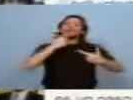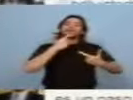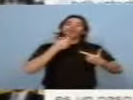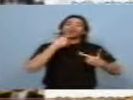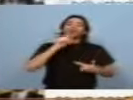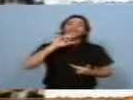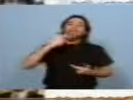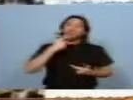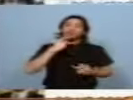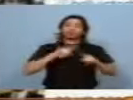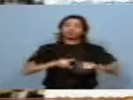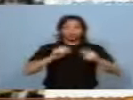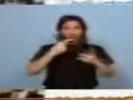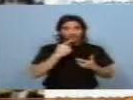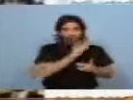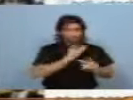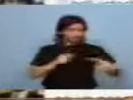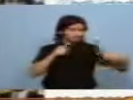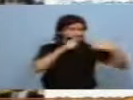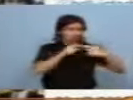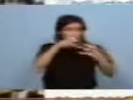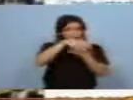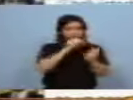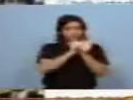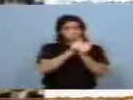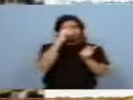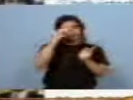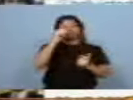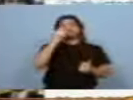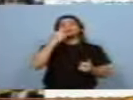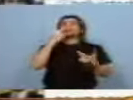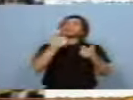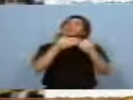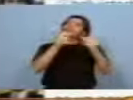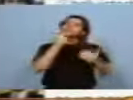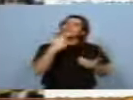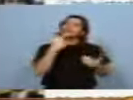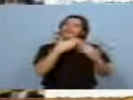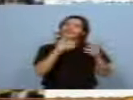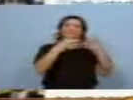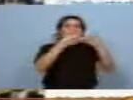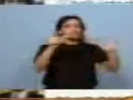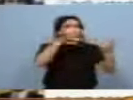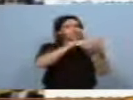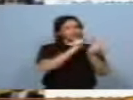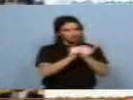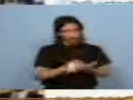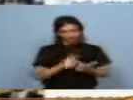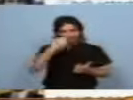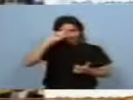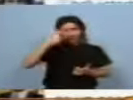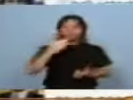tuiteó. El gobierno combate al monopolio Clarín formando el suyo. Para que haya prensa libre, terminemos con los monopolios. Se agregó.